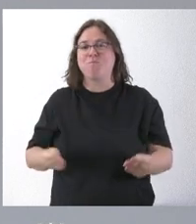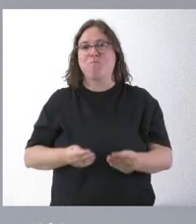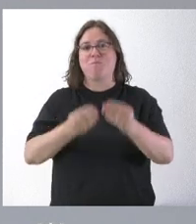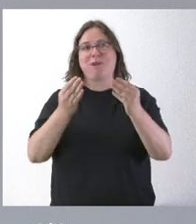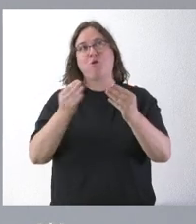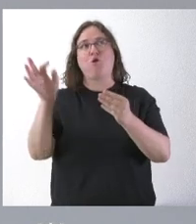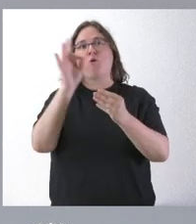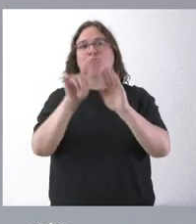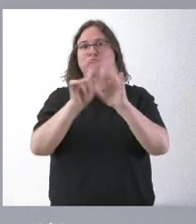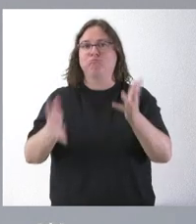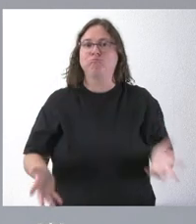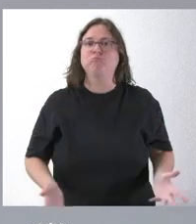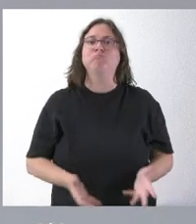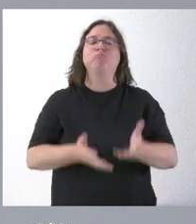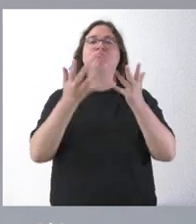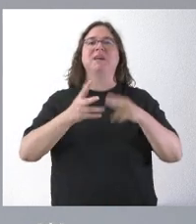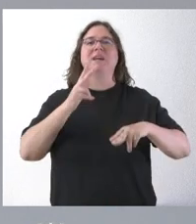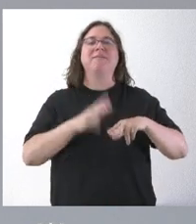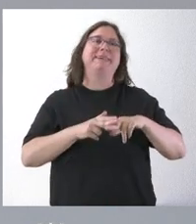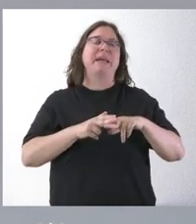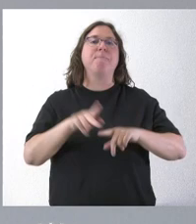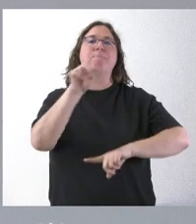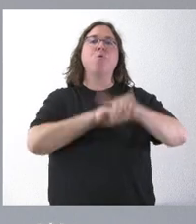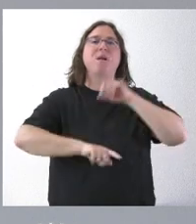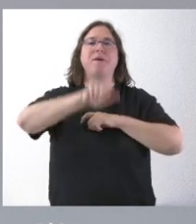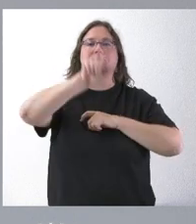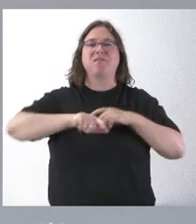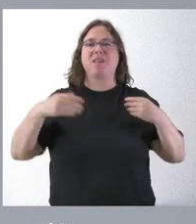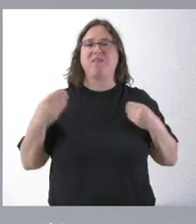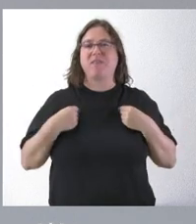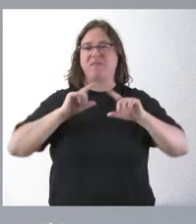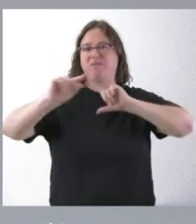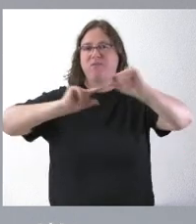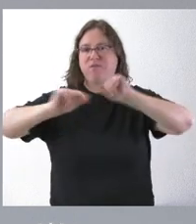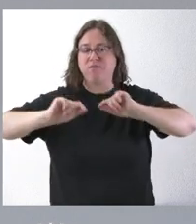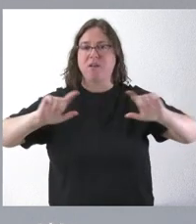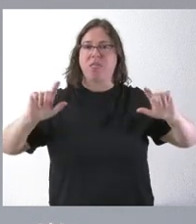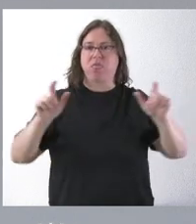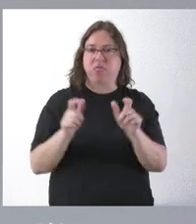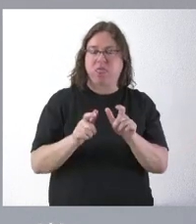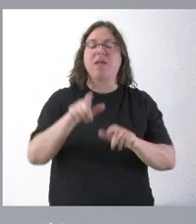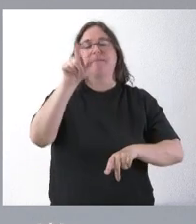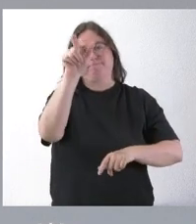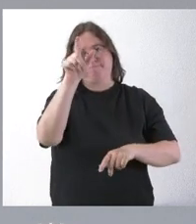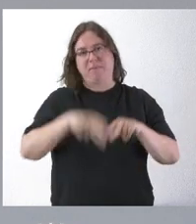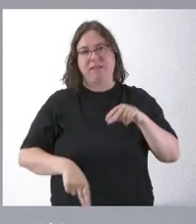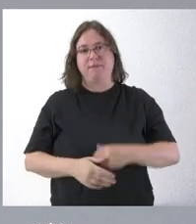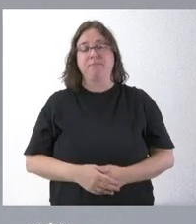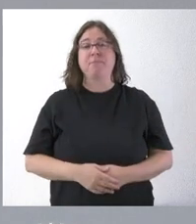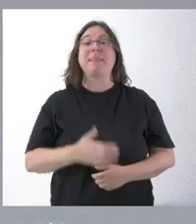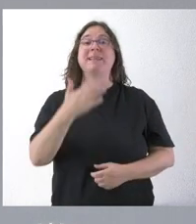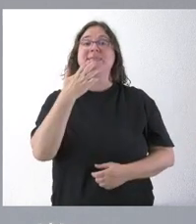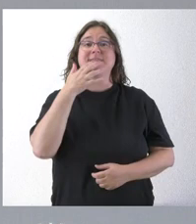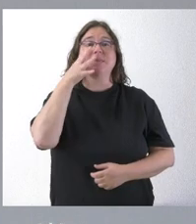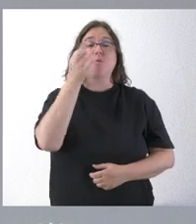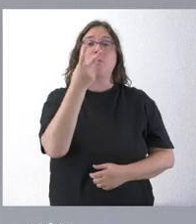potencien el evitar desafíos demográficos. Para los municipios de más de 20.000 habitantes, el reparto